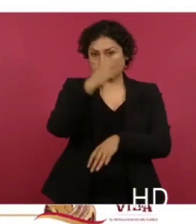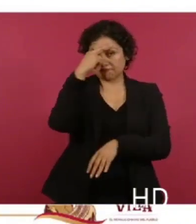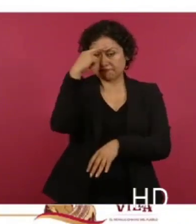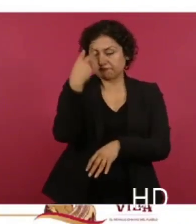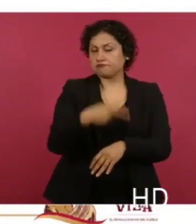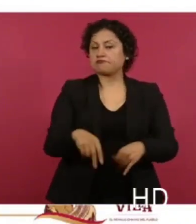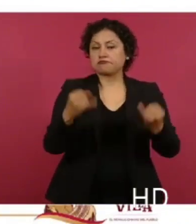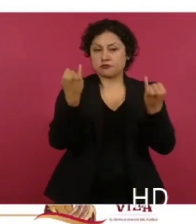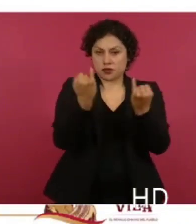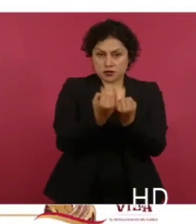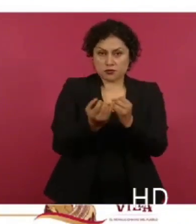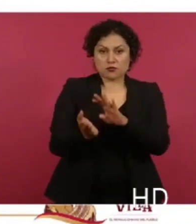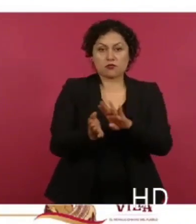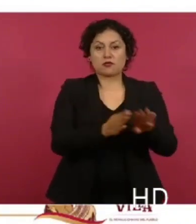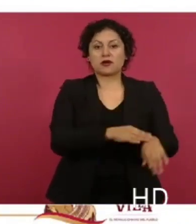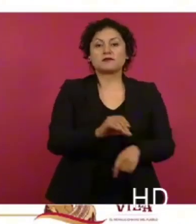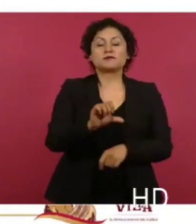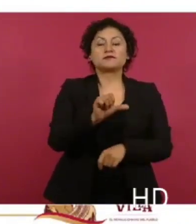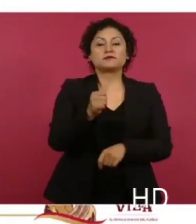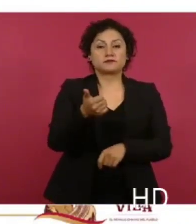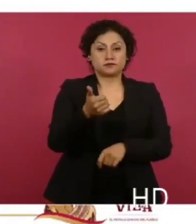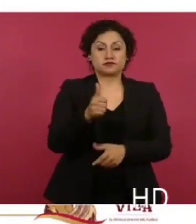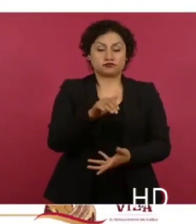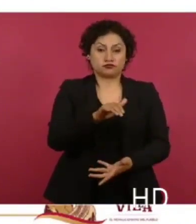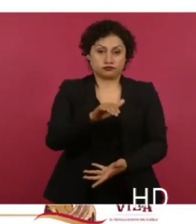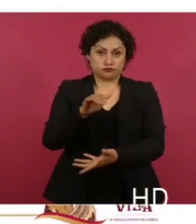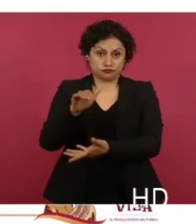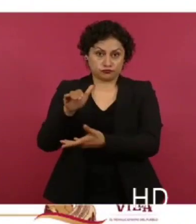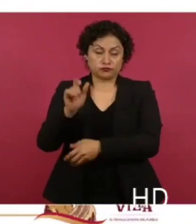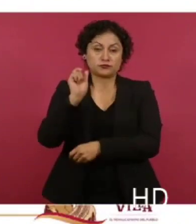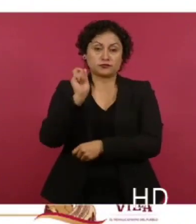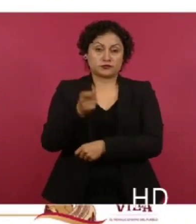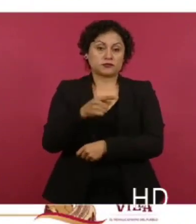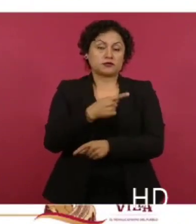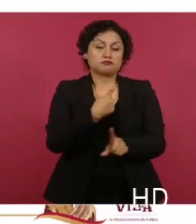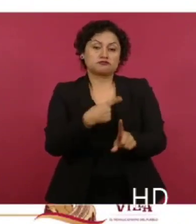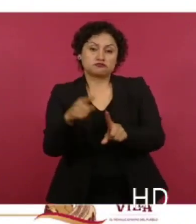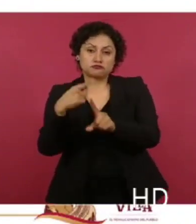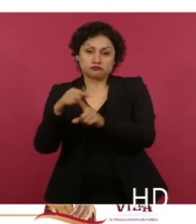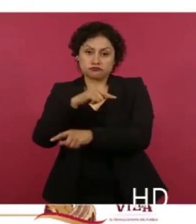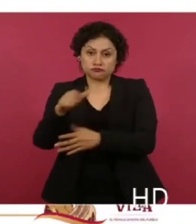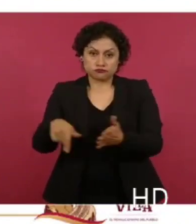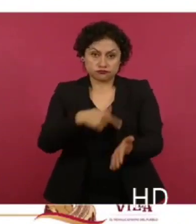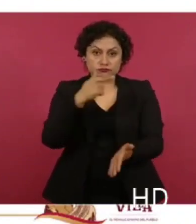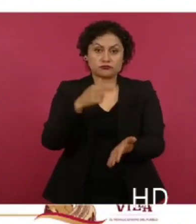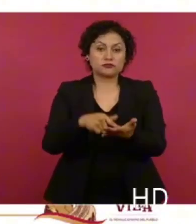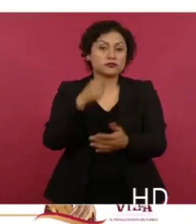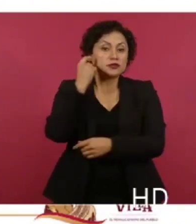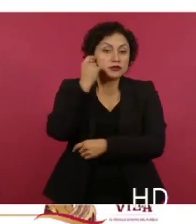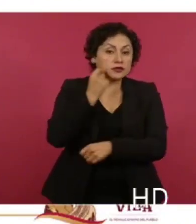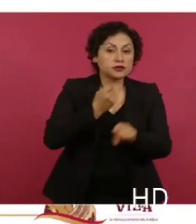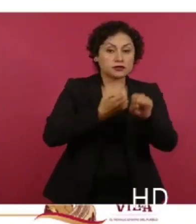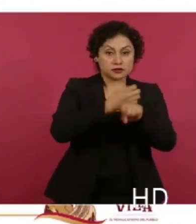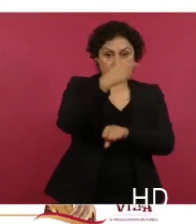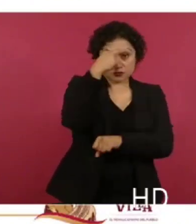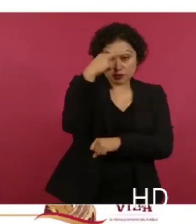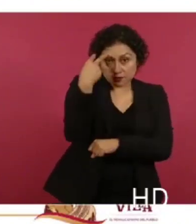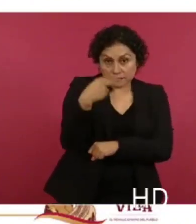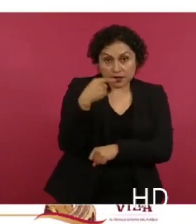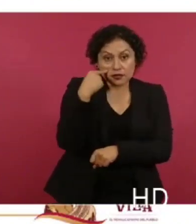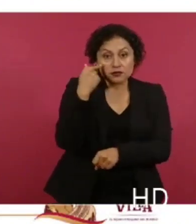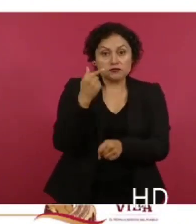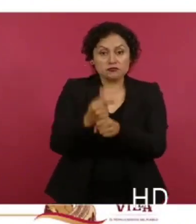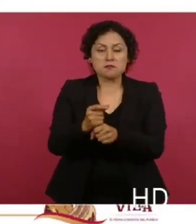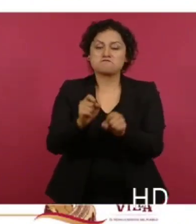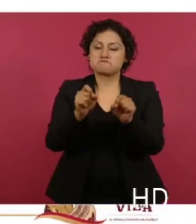En el caso del gas en cilindro, varios fueron los casos en los estados de Guerrero y Estado de México nuevamente, también